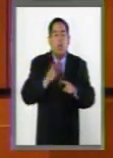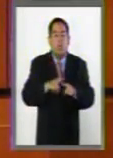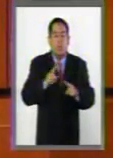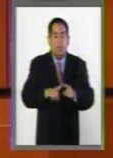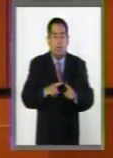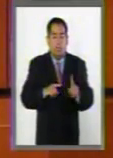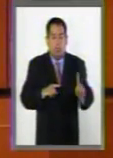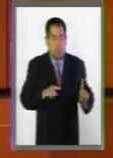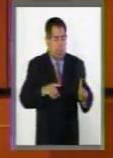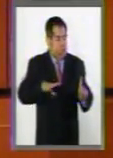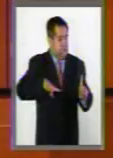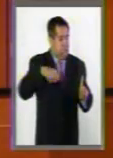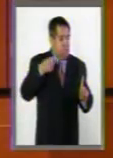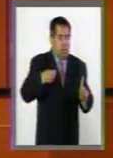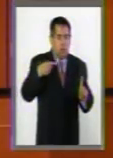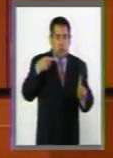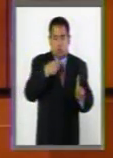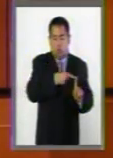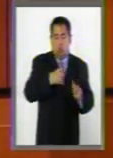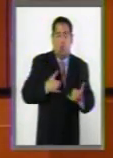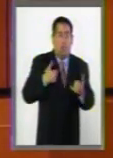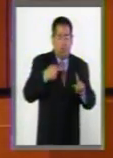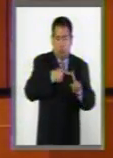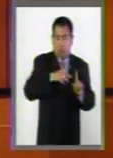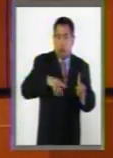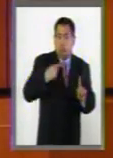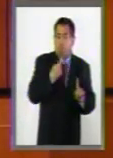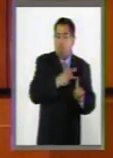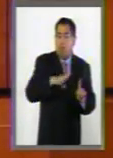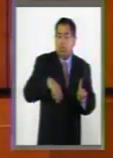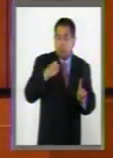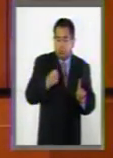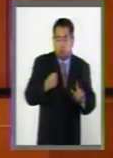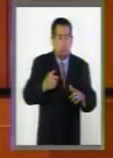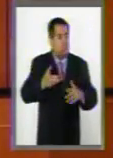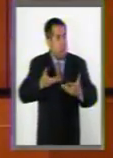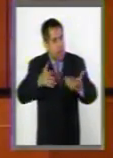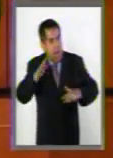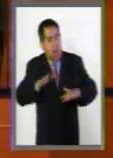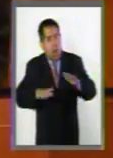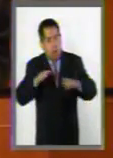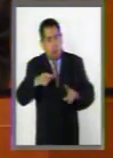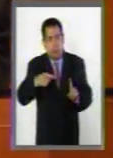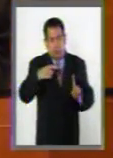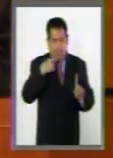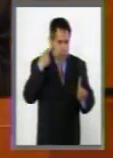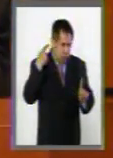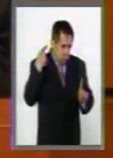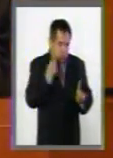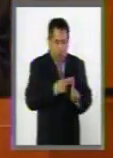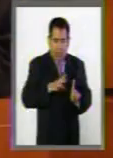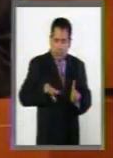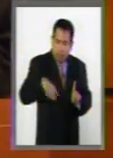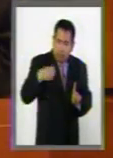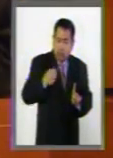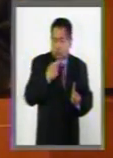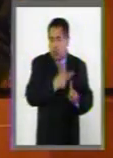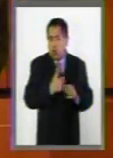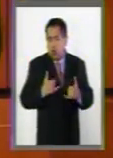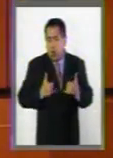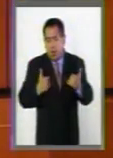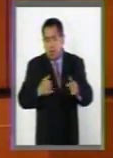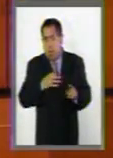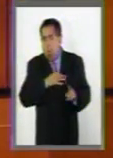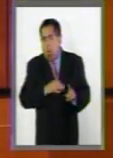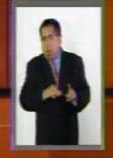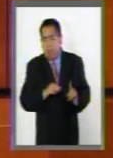esfuerzo propio de la persona adolescente. Habrá ocasiones en que del esfuerzo propio de la persona adolescente